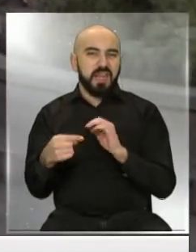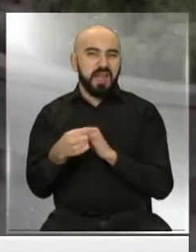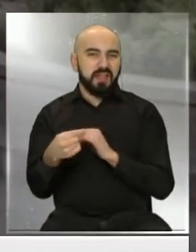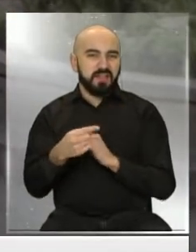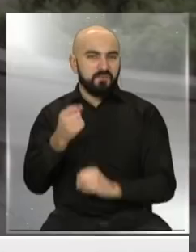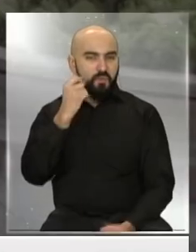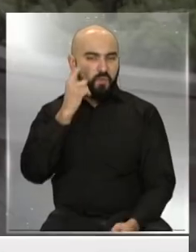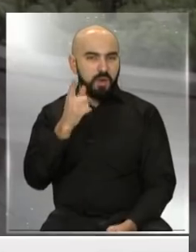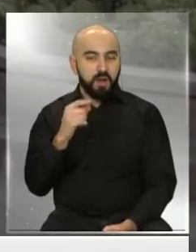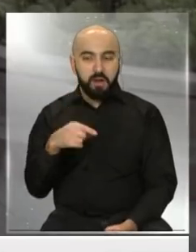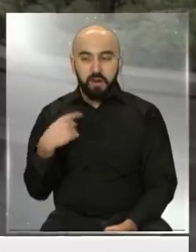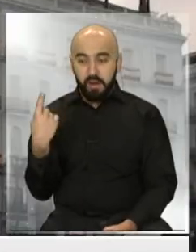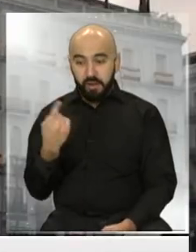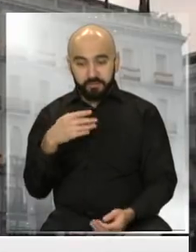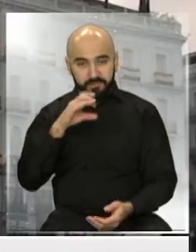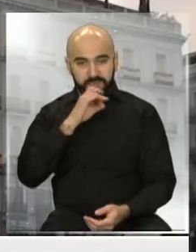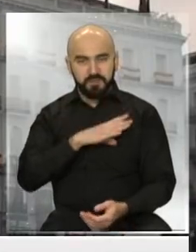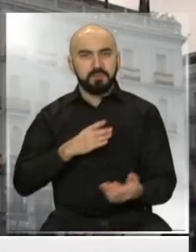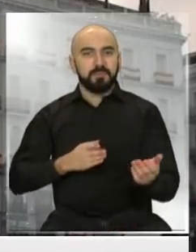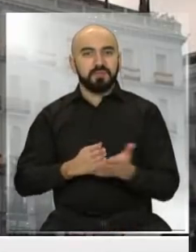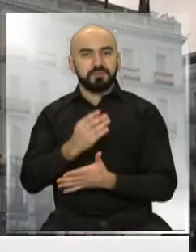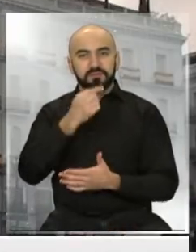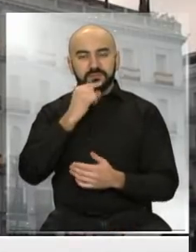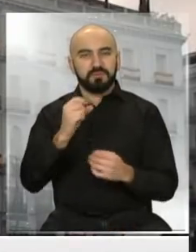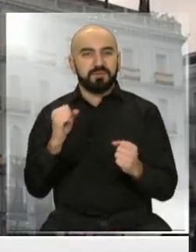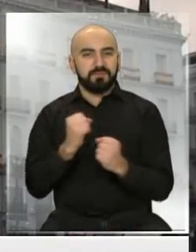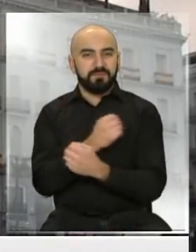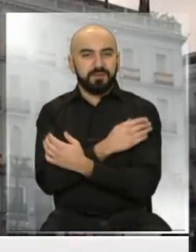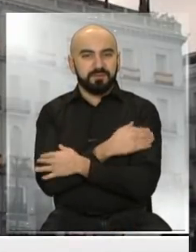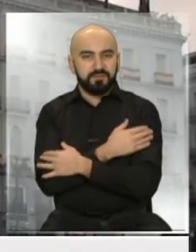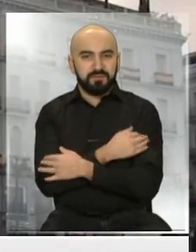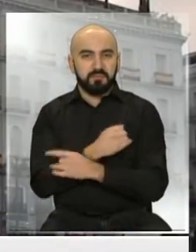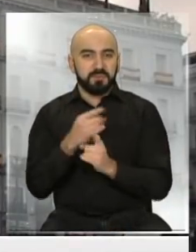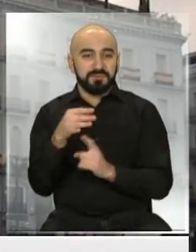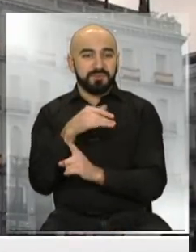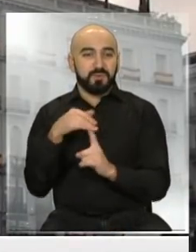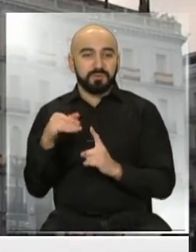poco complejo, por la circulación tan viral, natural, del invierno.